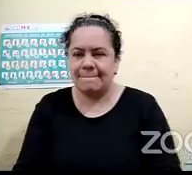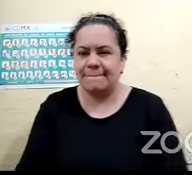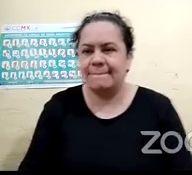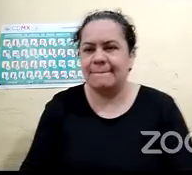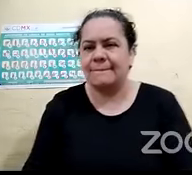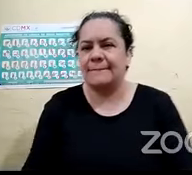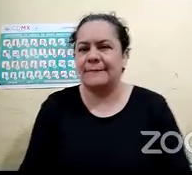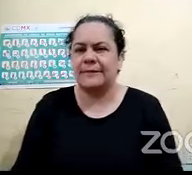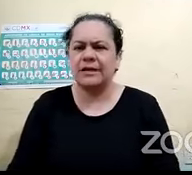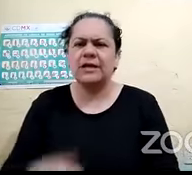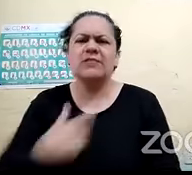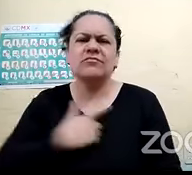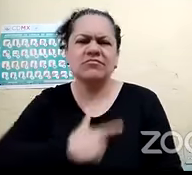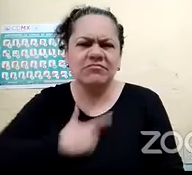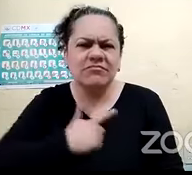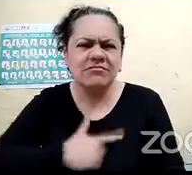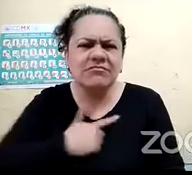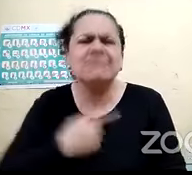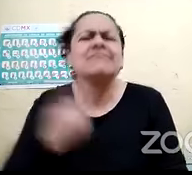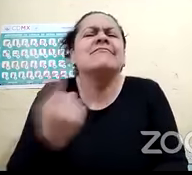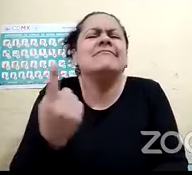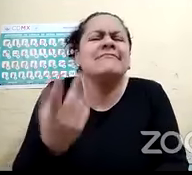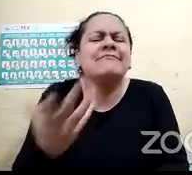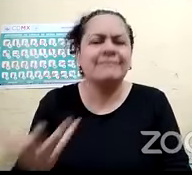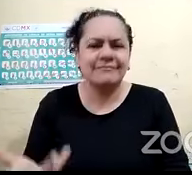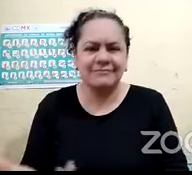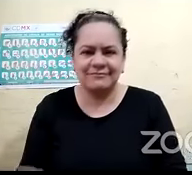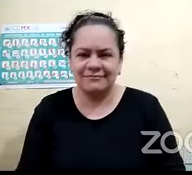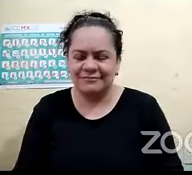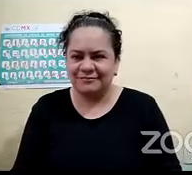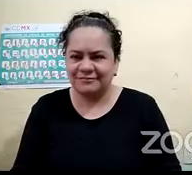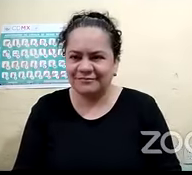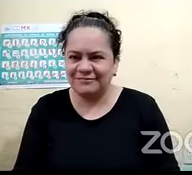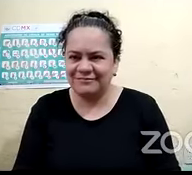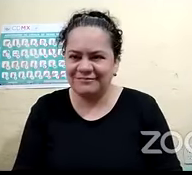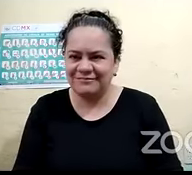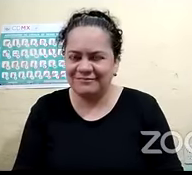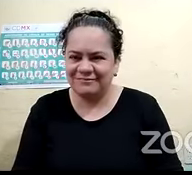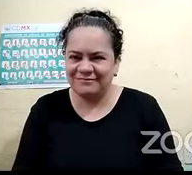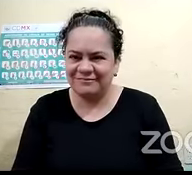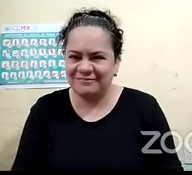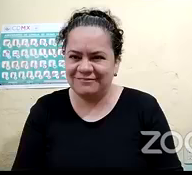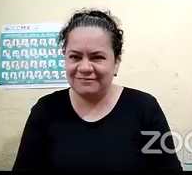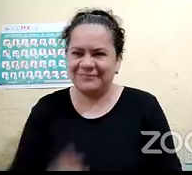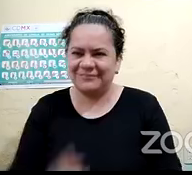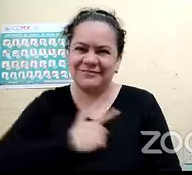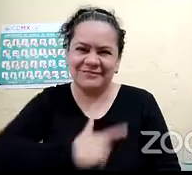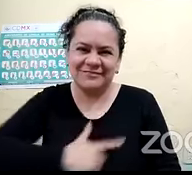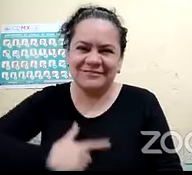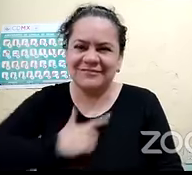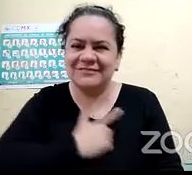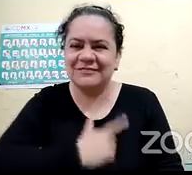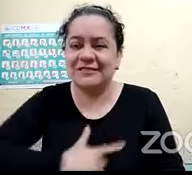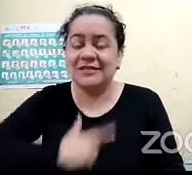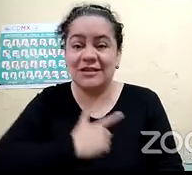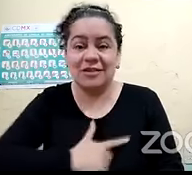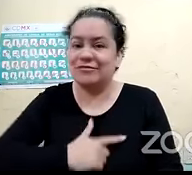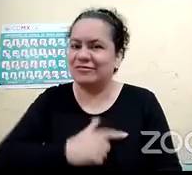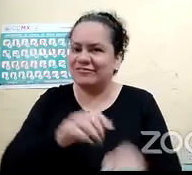hobby muy, muy hermoso. Sí, me gusta mucho tocar el piano.